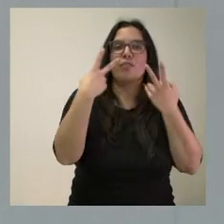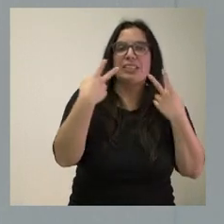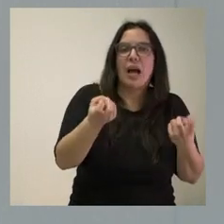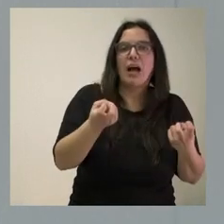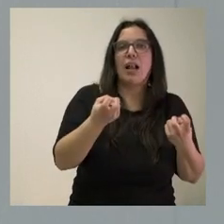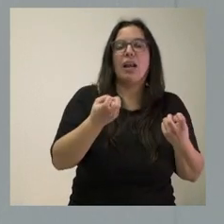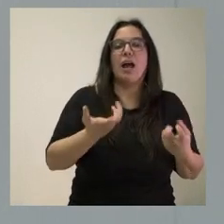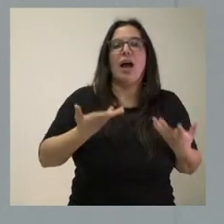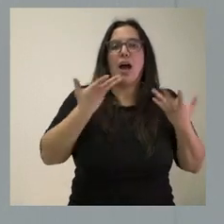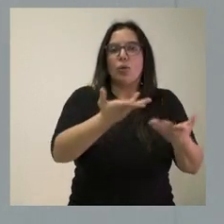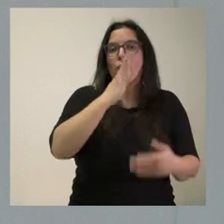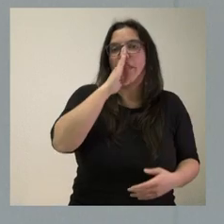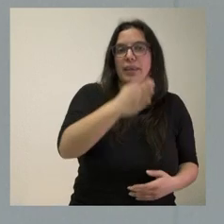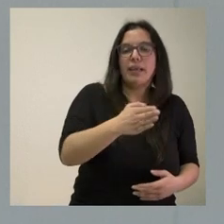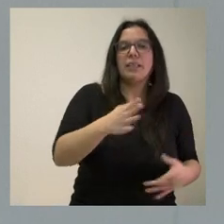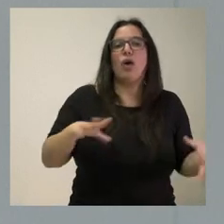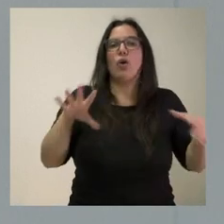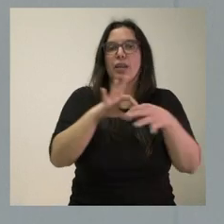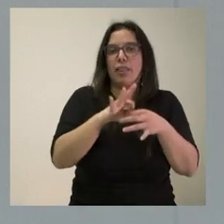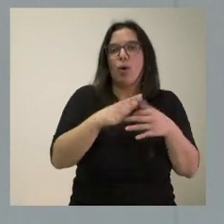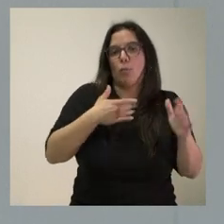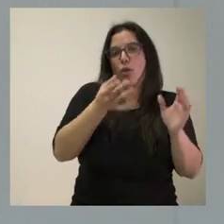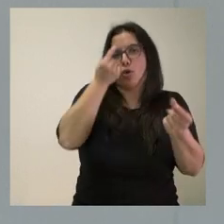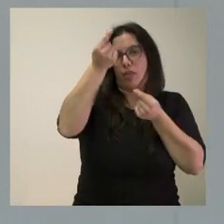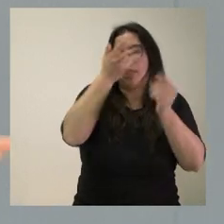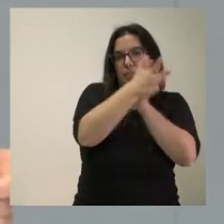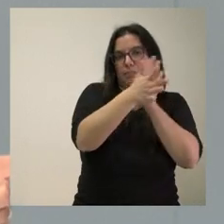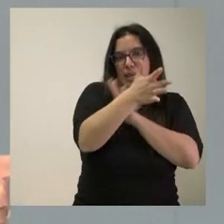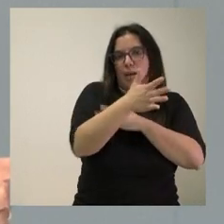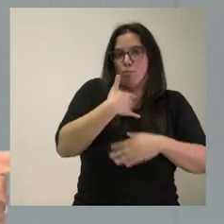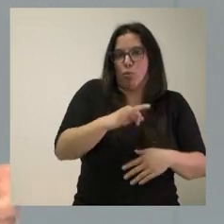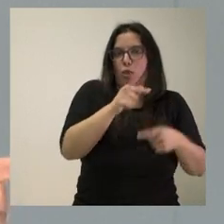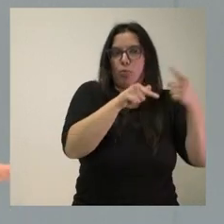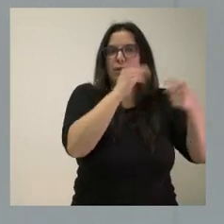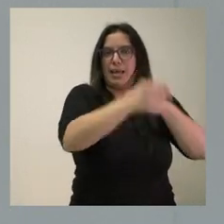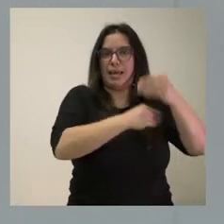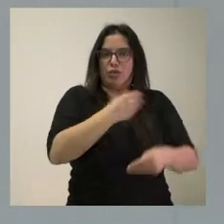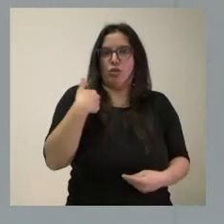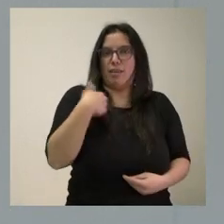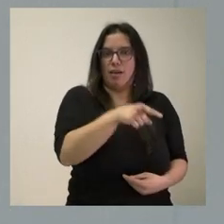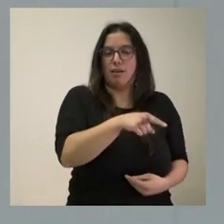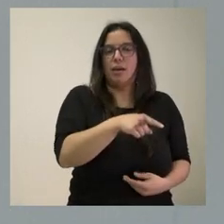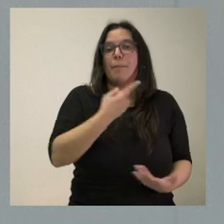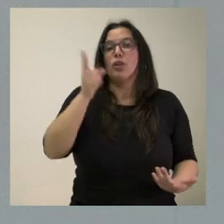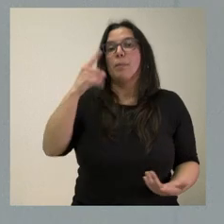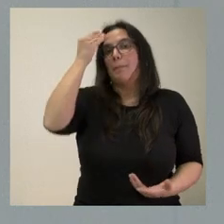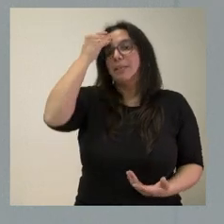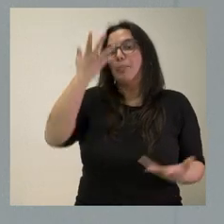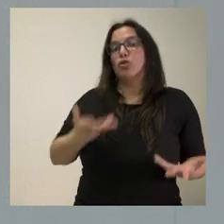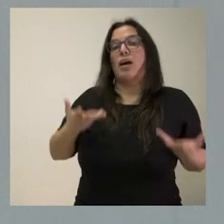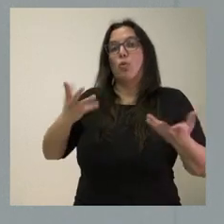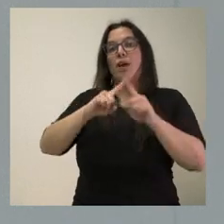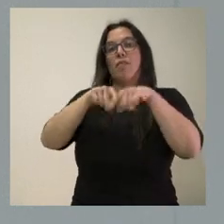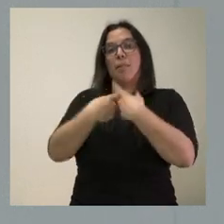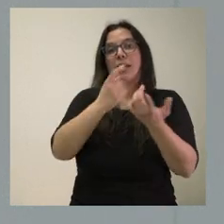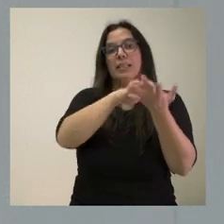de ayudas directas o de conciliación, se las puedo detallar, pero lógicamente nos parece que también es ayudar a las familias de